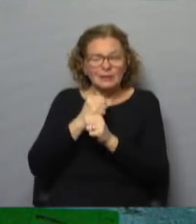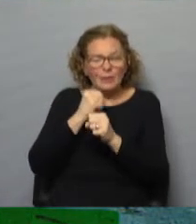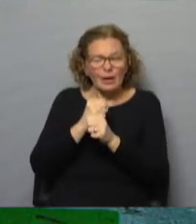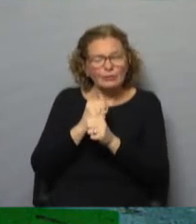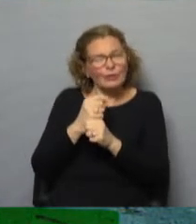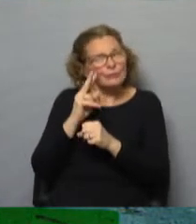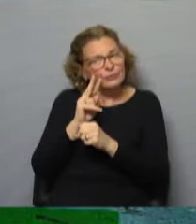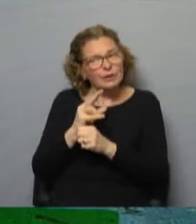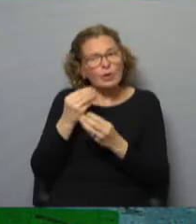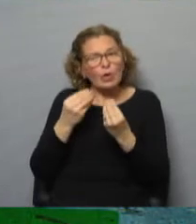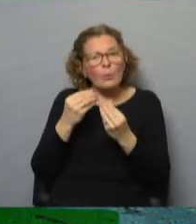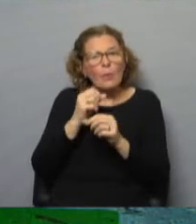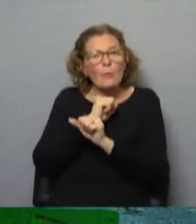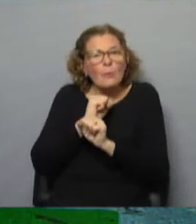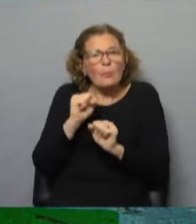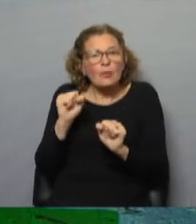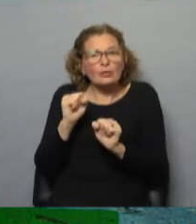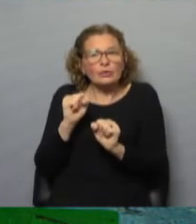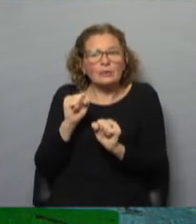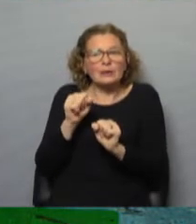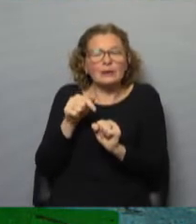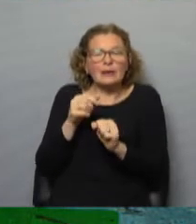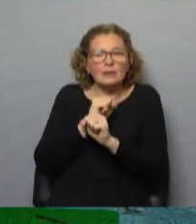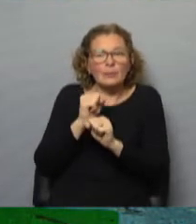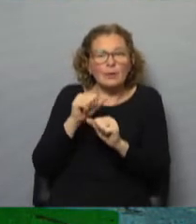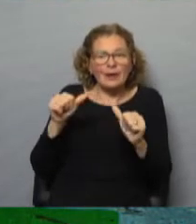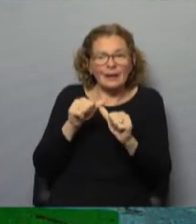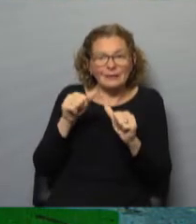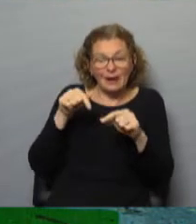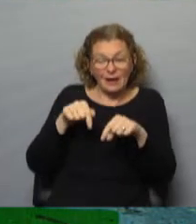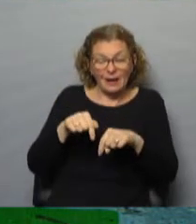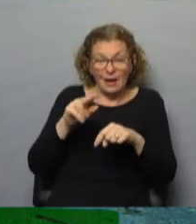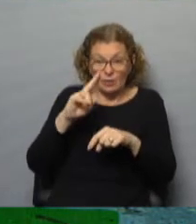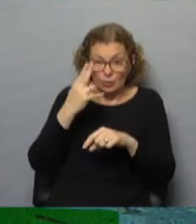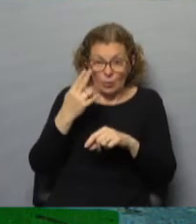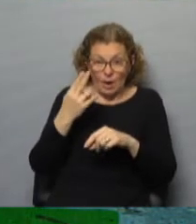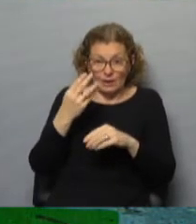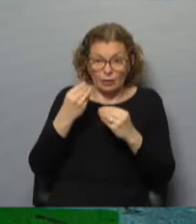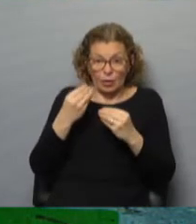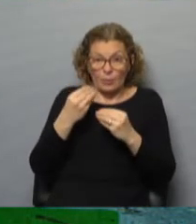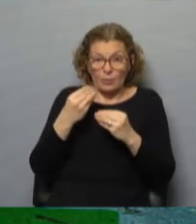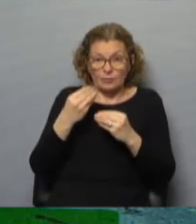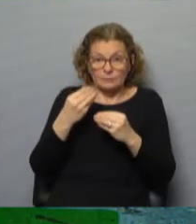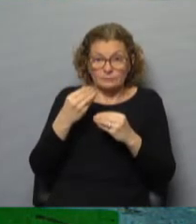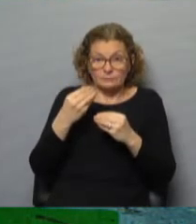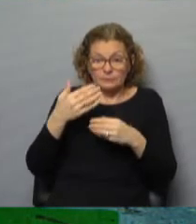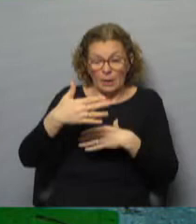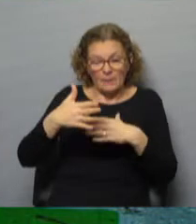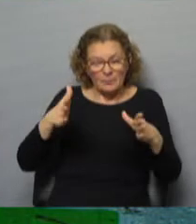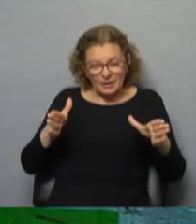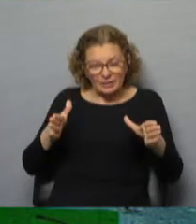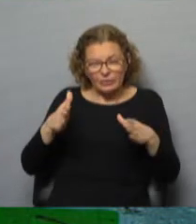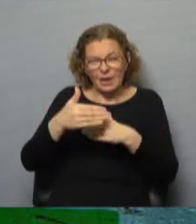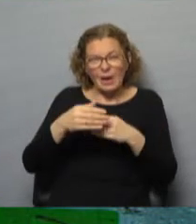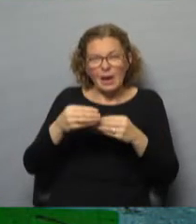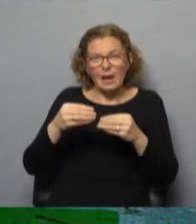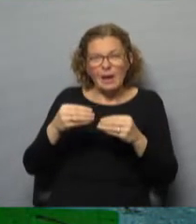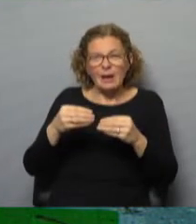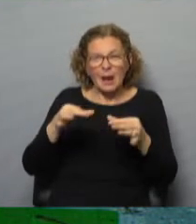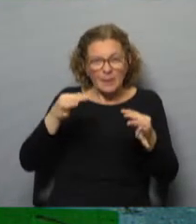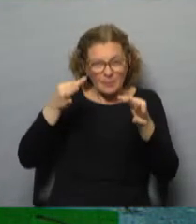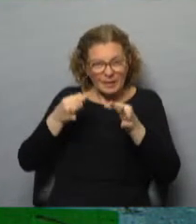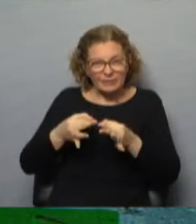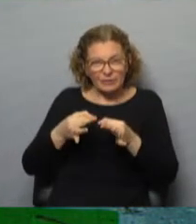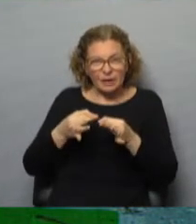evaluando también la posibilidad de que se puedan realizar aquí en Uruguay unas piezas plásticas especiales para poder